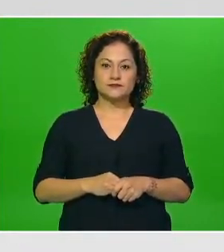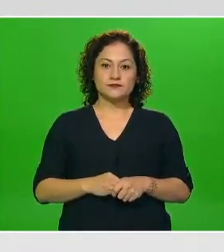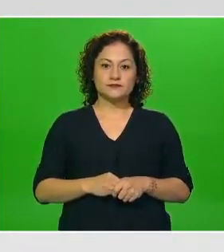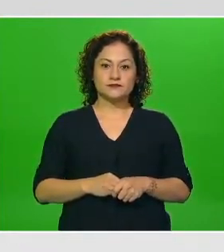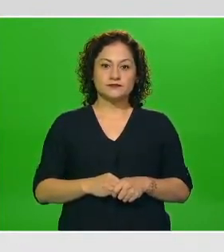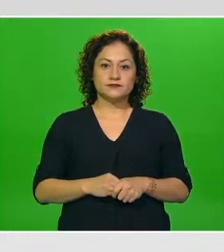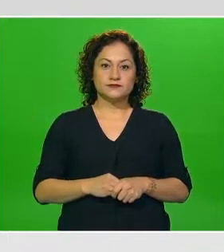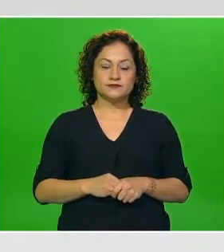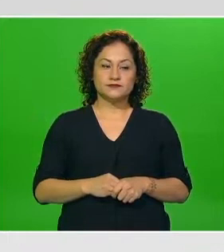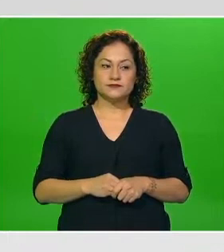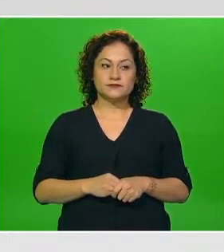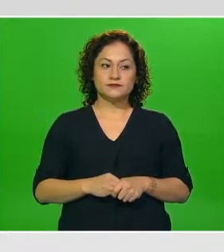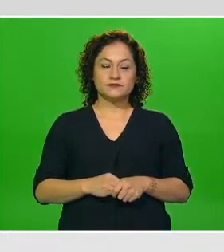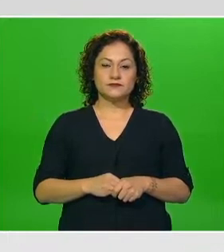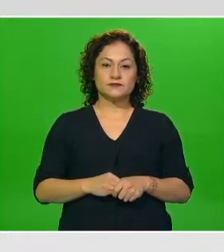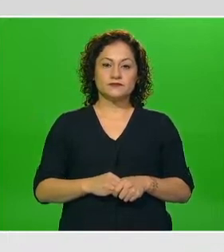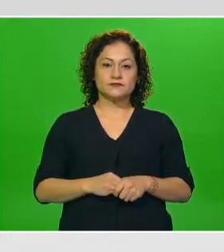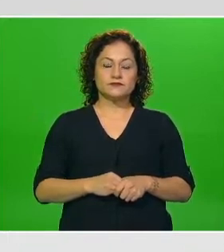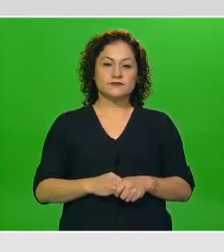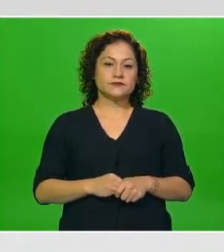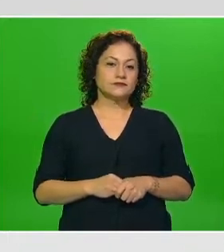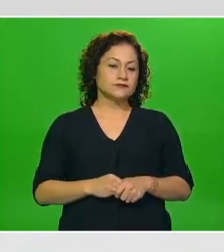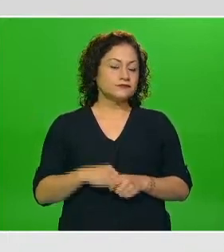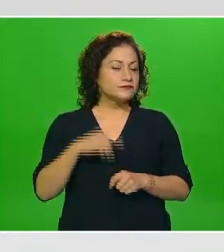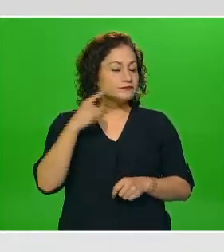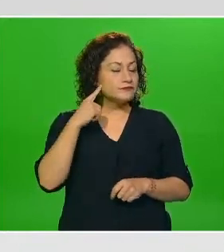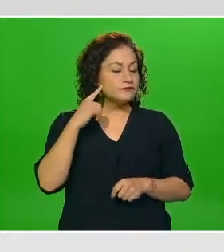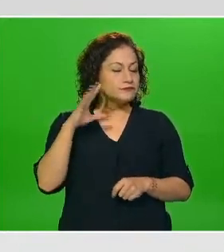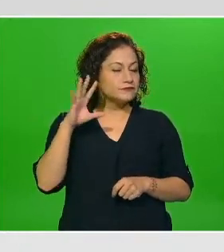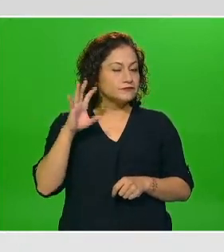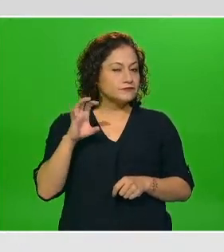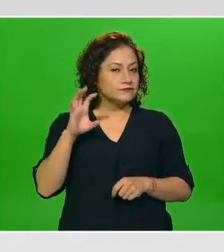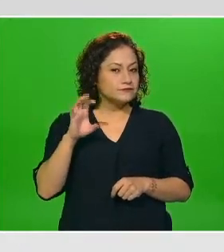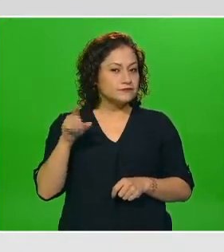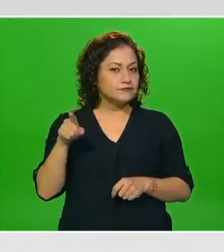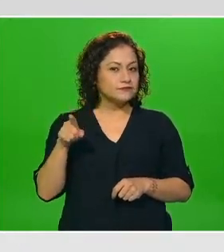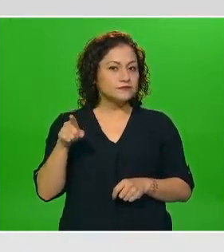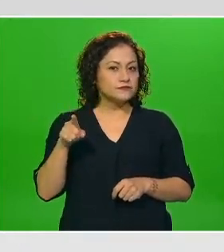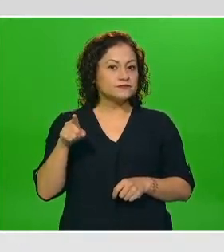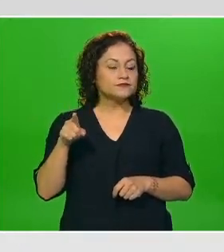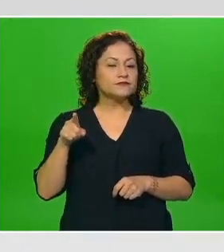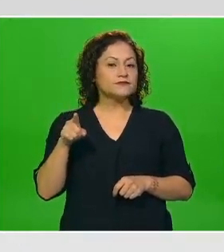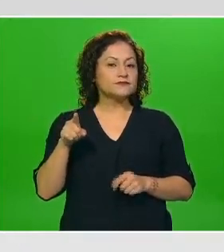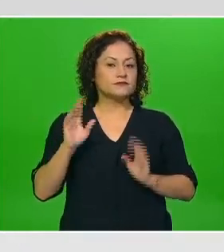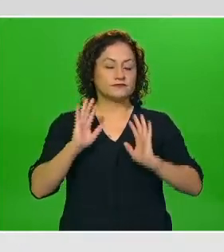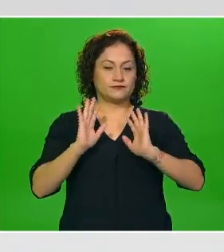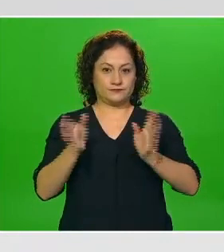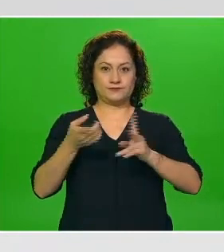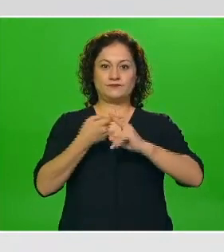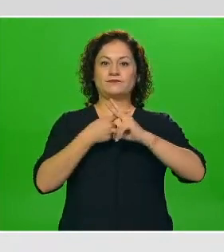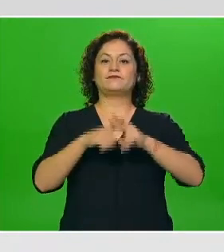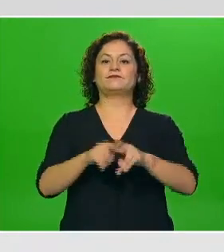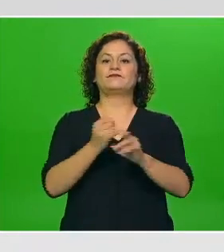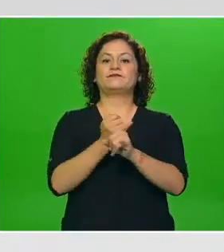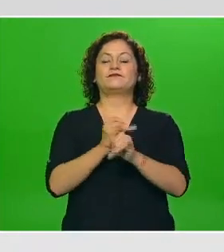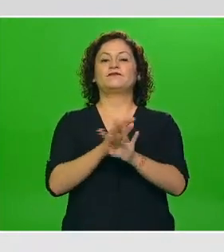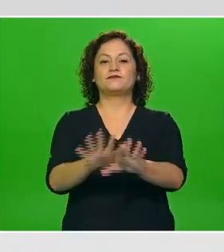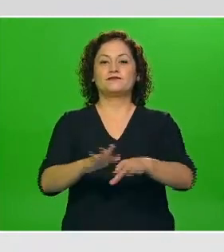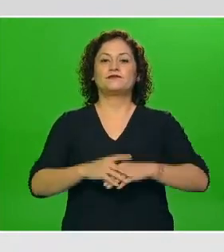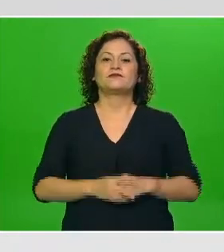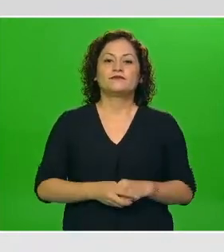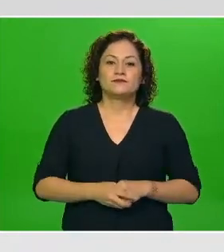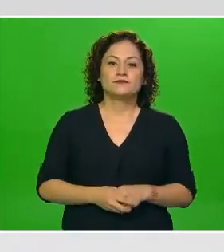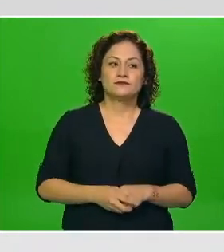estos pues estaremos al fin trasformuladas por ellos mismos pues sin más preámbulo daremos inicio con el comunicado técnico